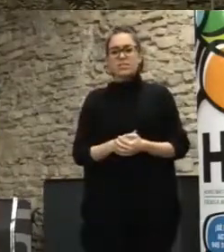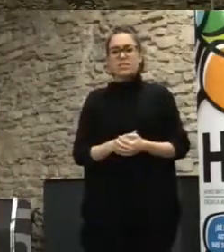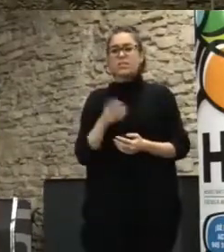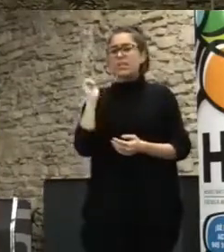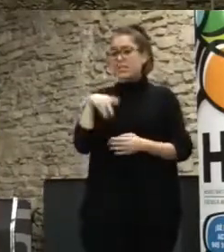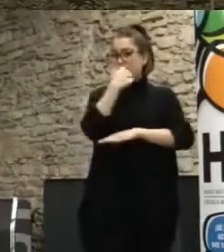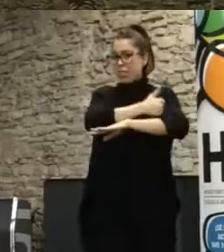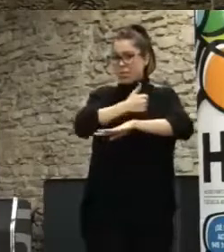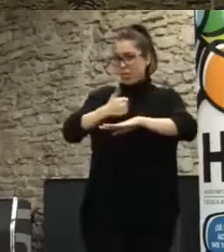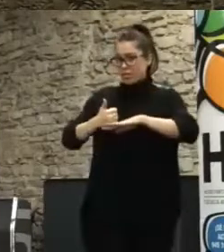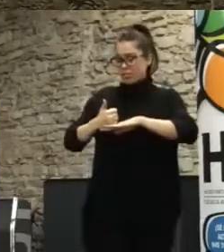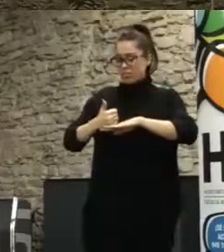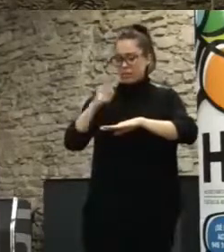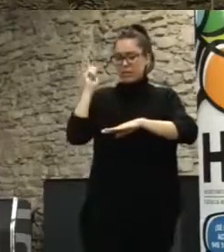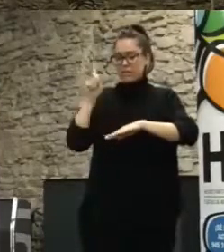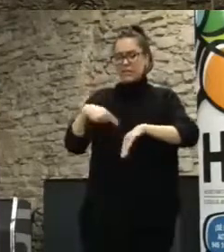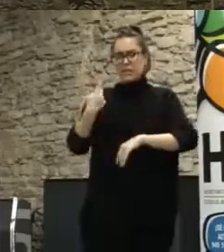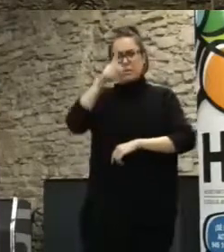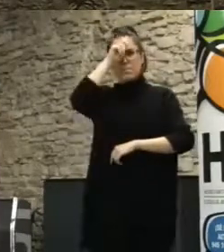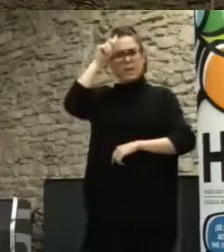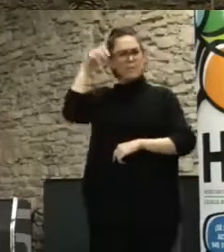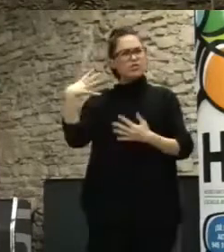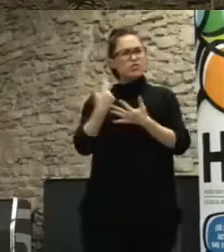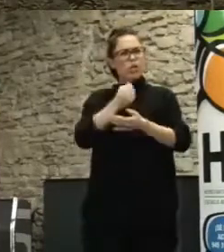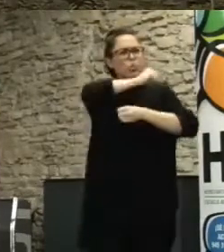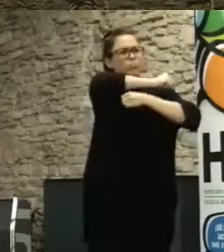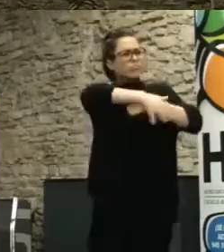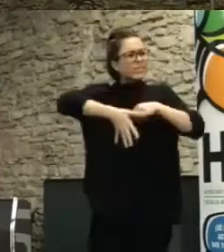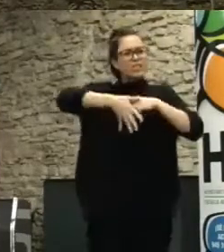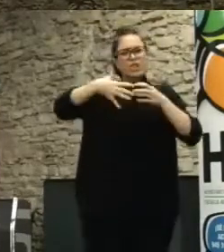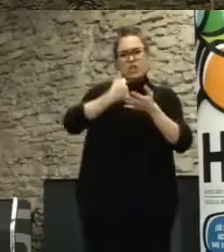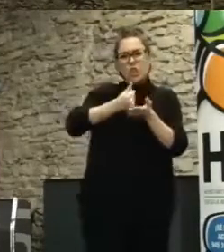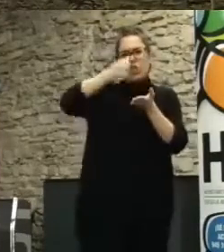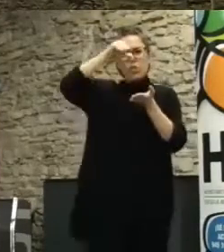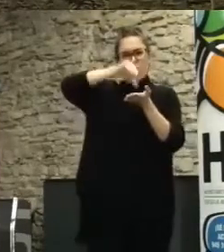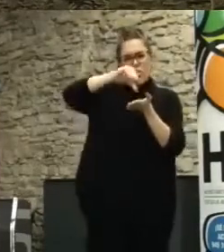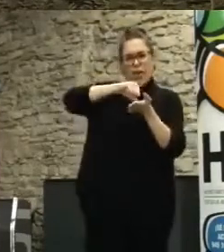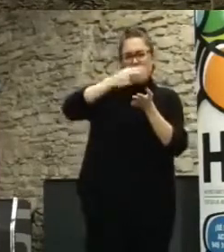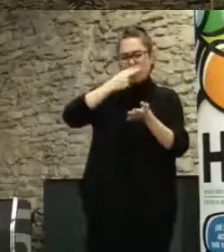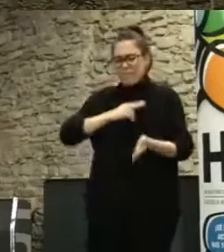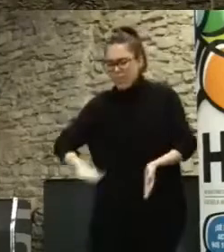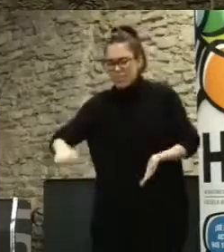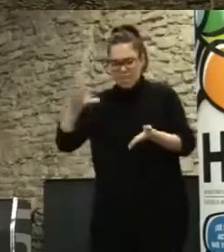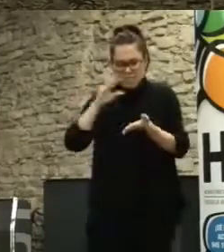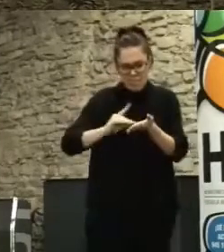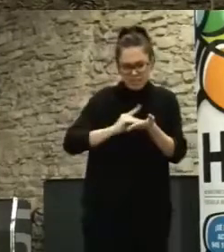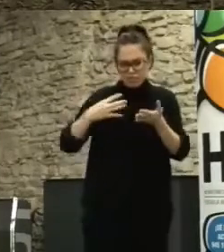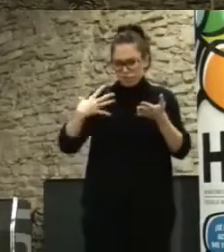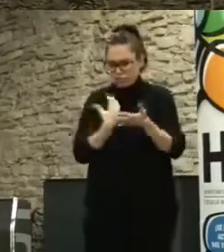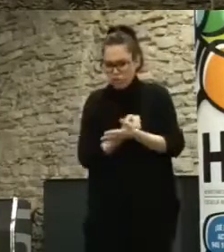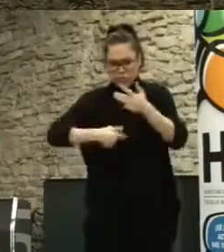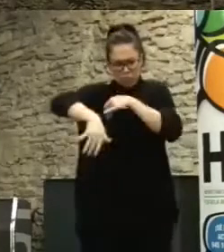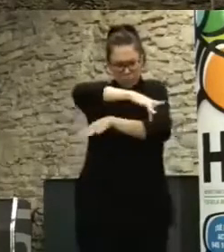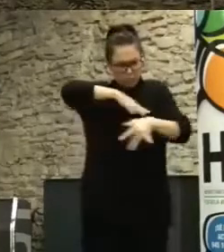ciudadanía y en Madrid ha ido todo algo muy transversal, de ciudad, infancia, datos, todo el mundo habla con todo el mundo, todo se hibrida y se